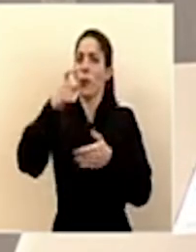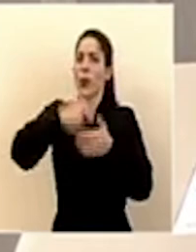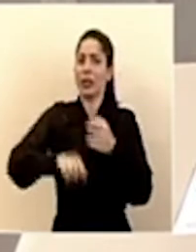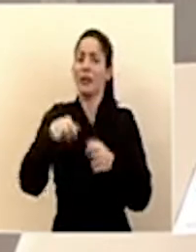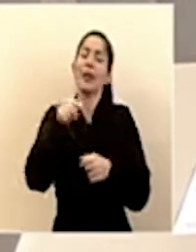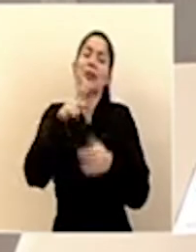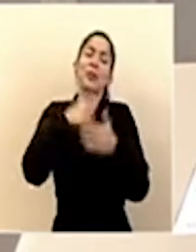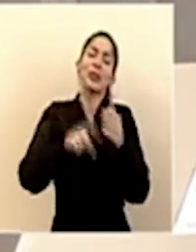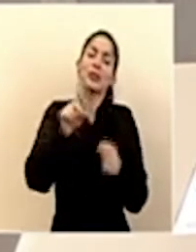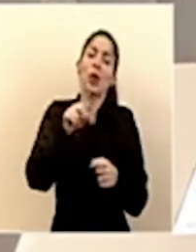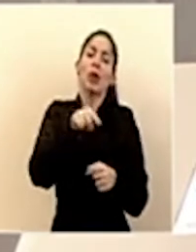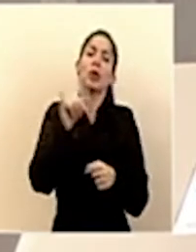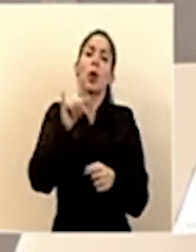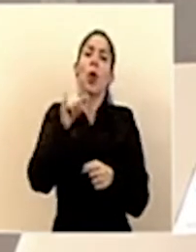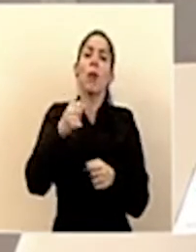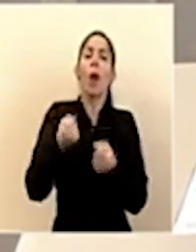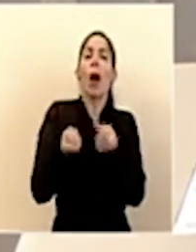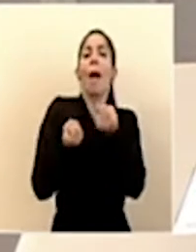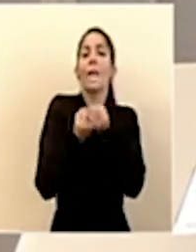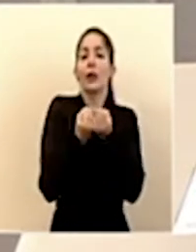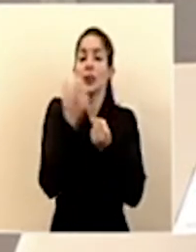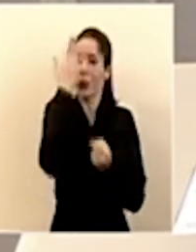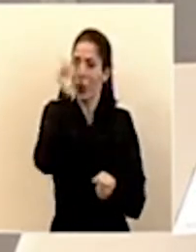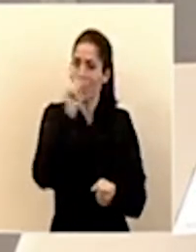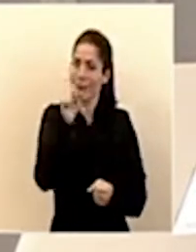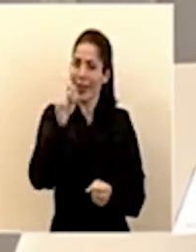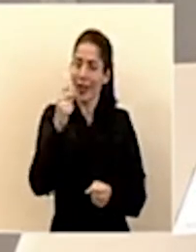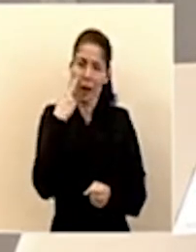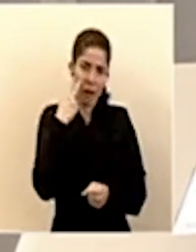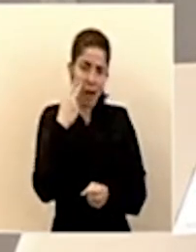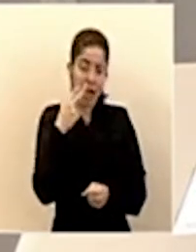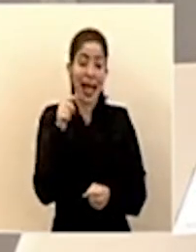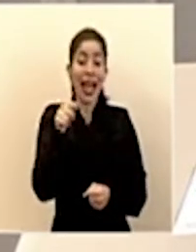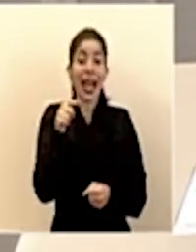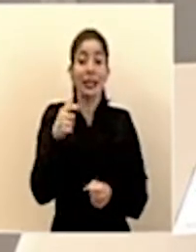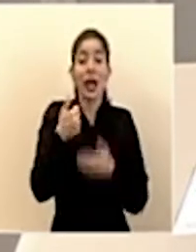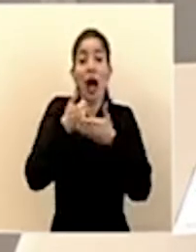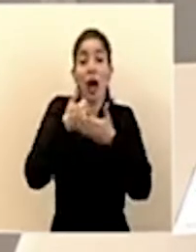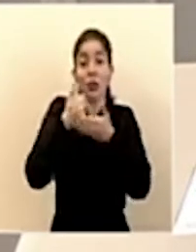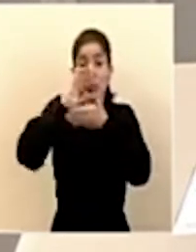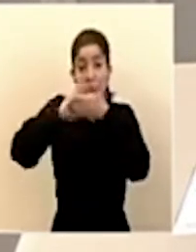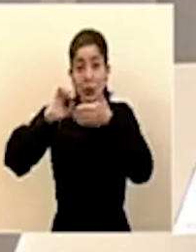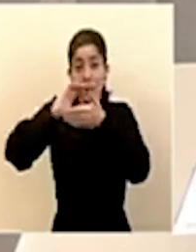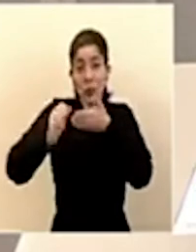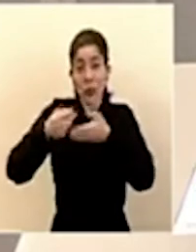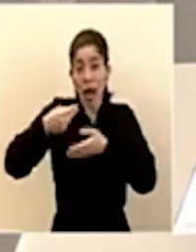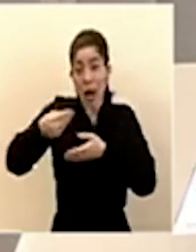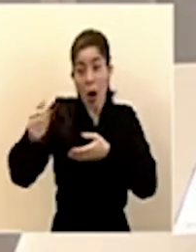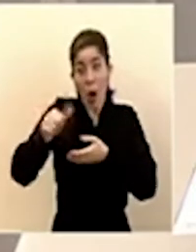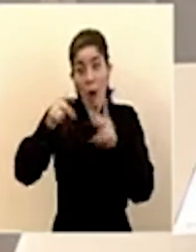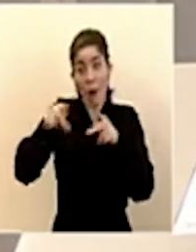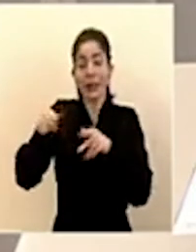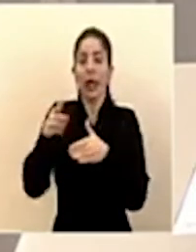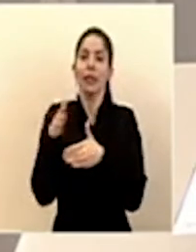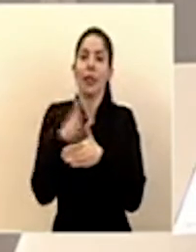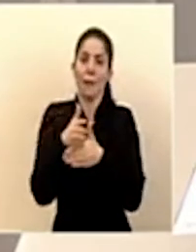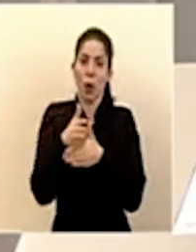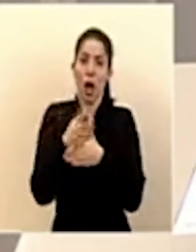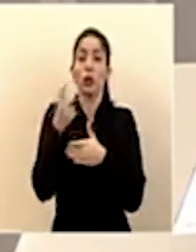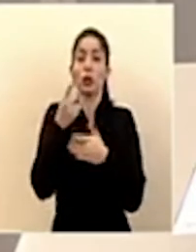impuesto no, a esta contribución, porque hay que ver que es temporal, es mientras esté esta situación